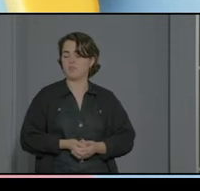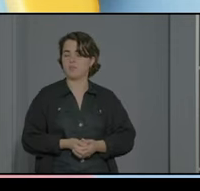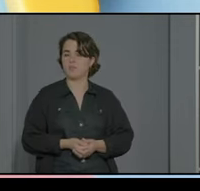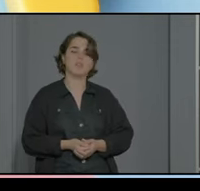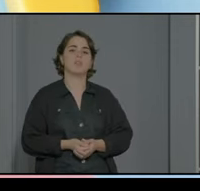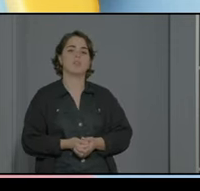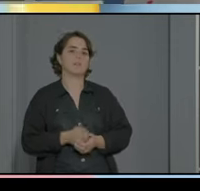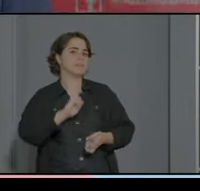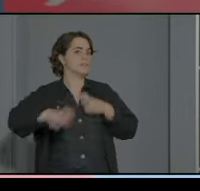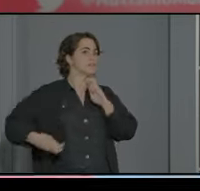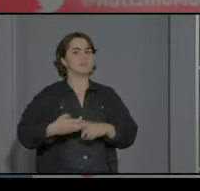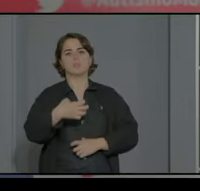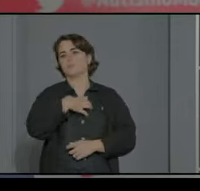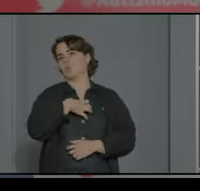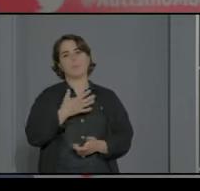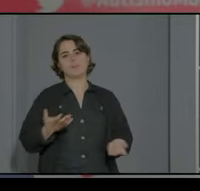innovador no puede ser